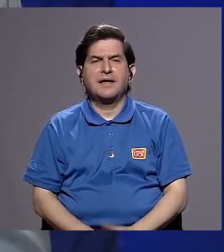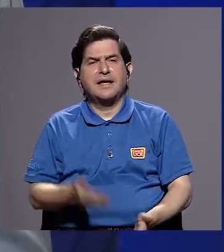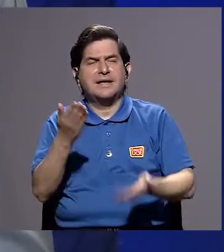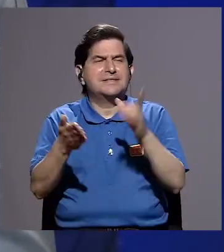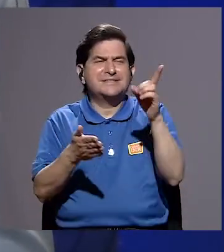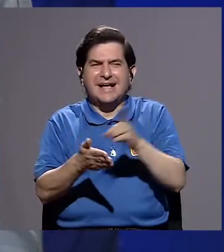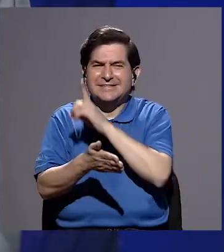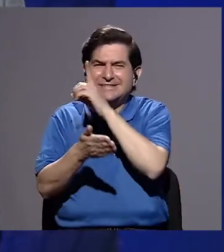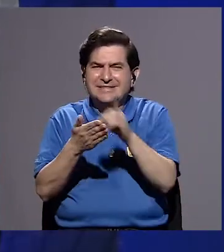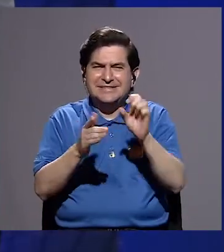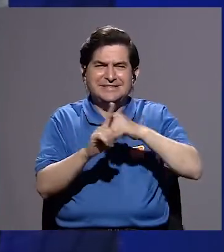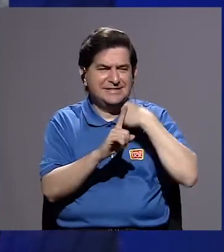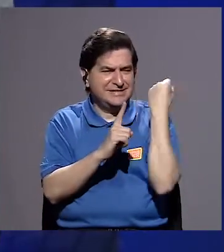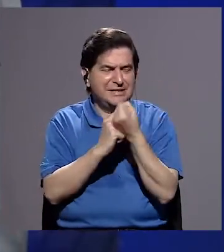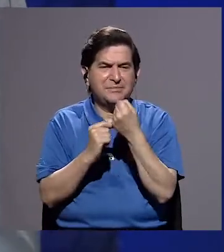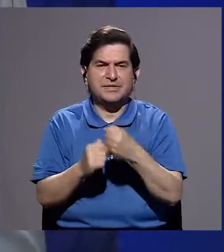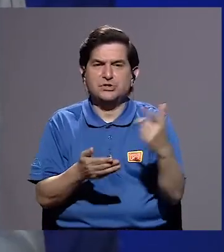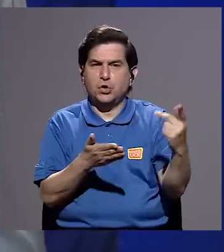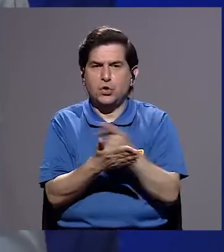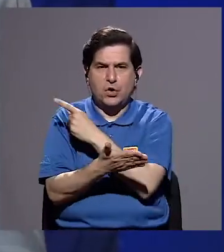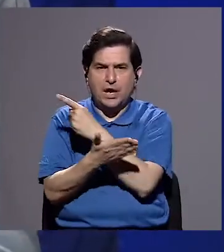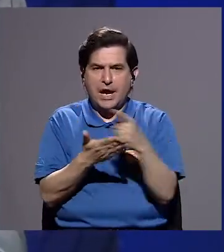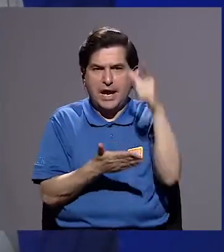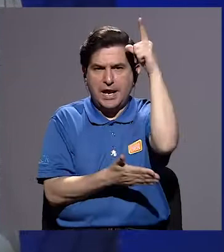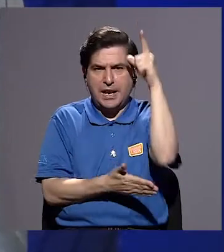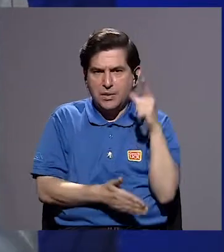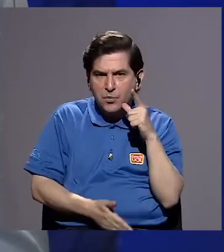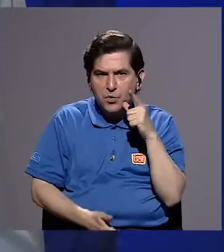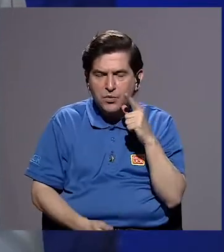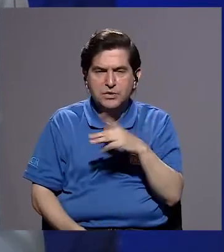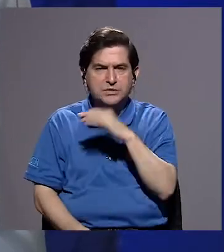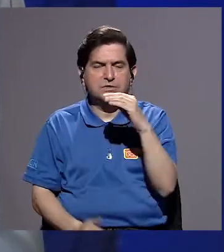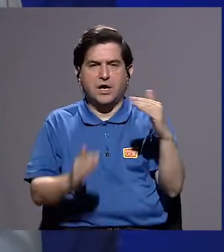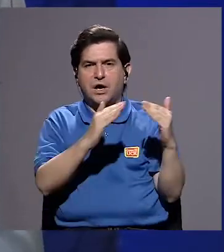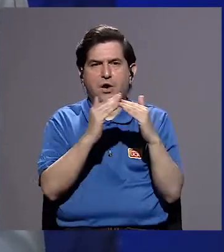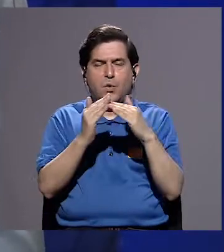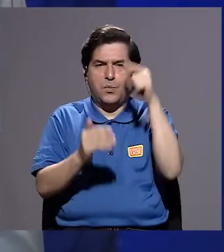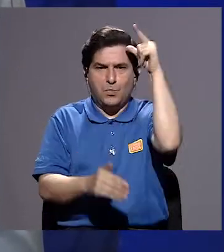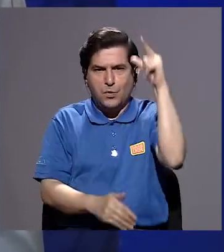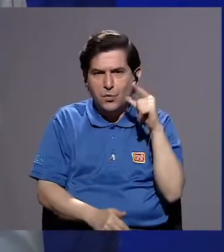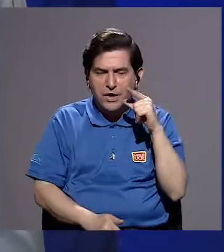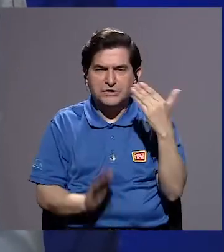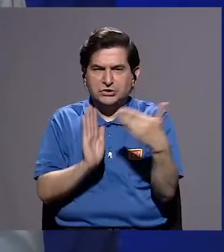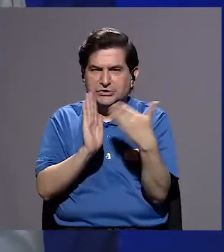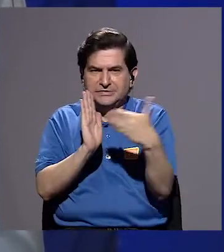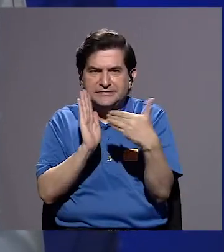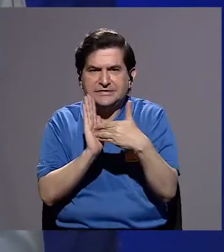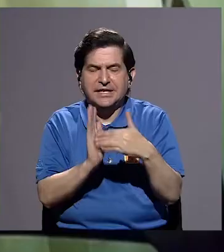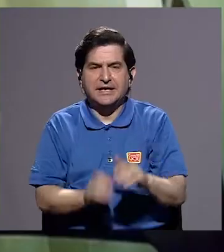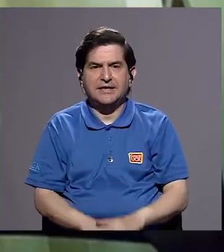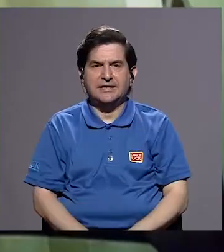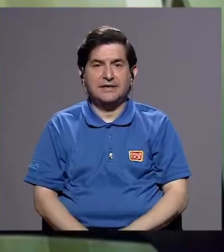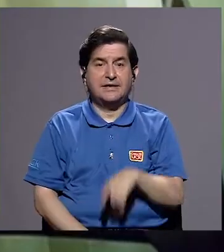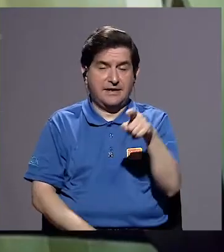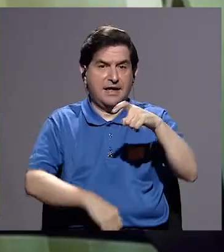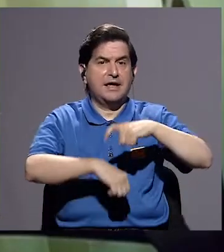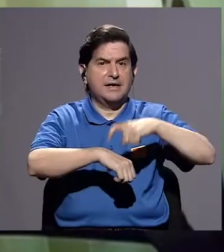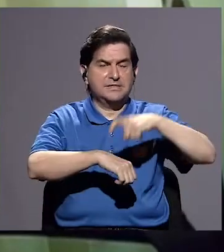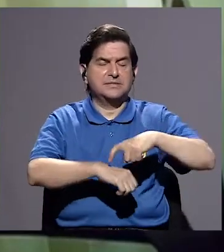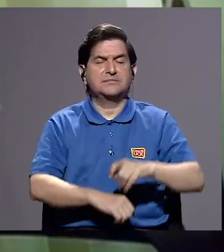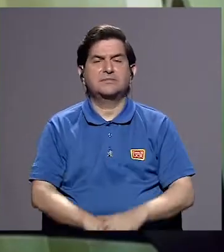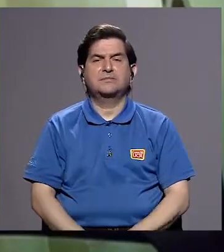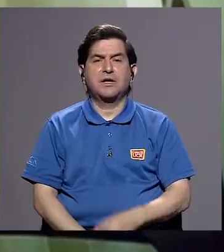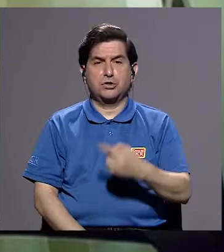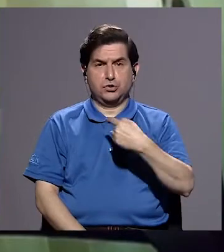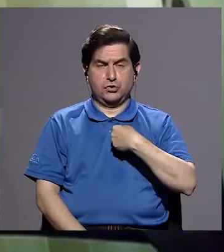discriminatorio hacia la provincia de Limón, hacia la población limonense? En ese entonces,